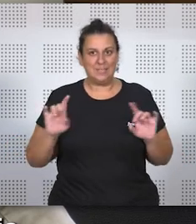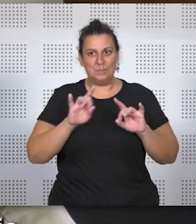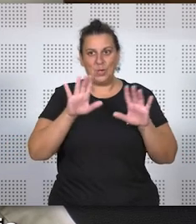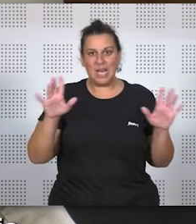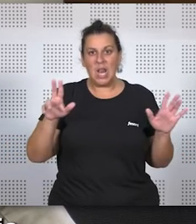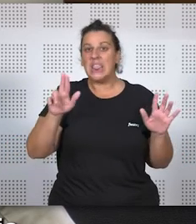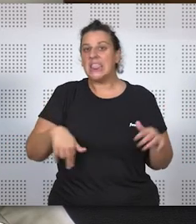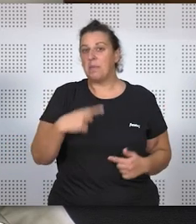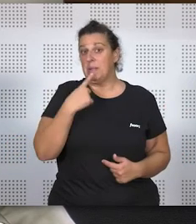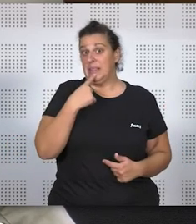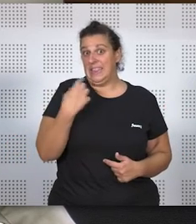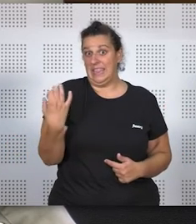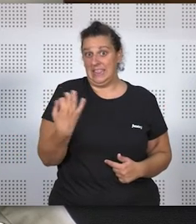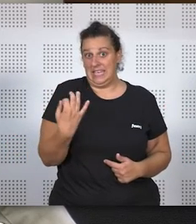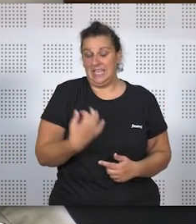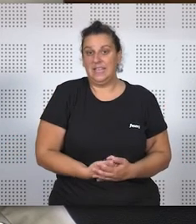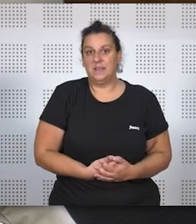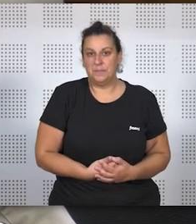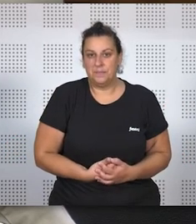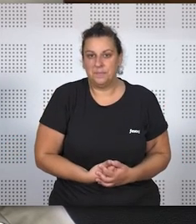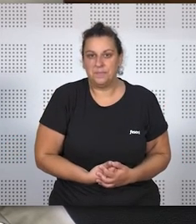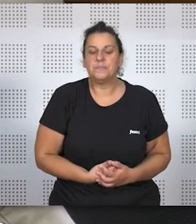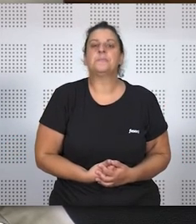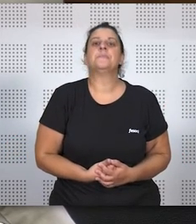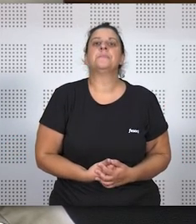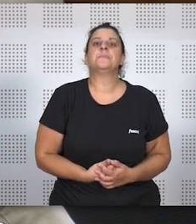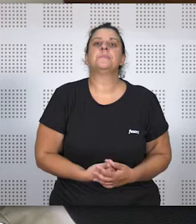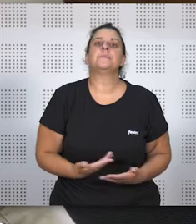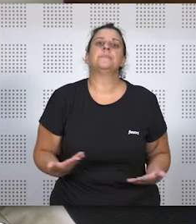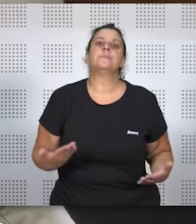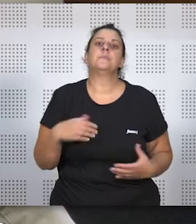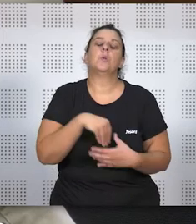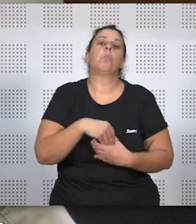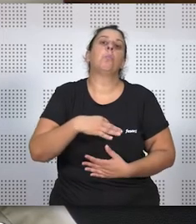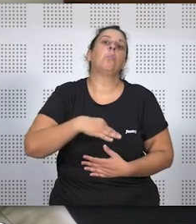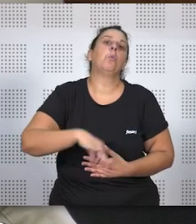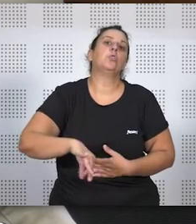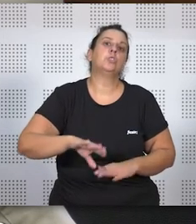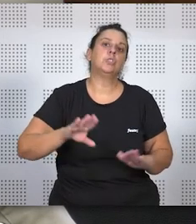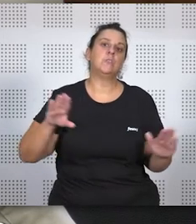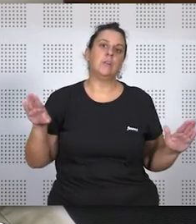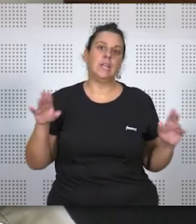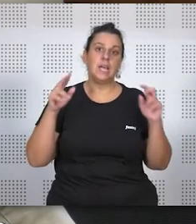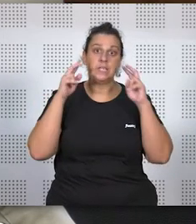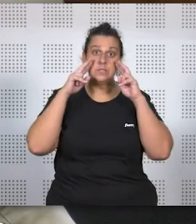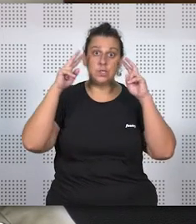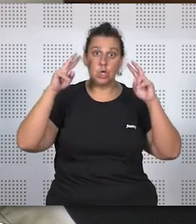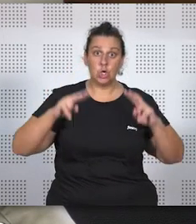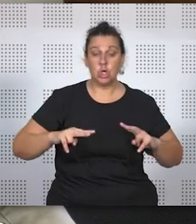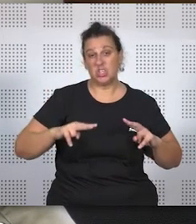por otro lado, también tengo que decir que no estaría de más incluir la posibilidad, sobre todo en aquellas notarías